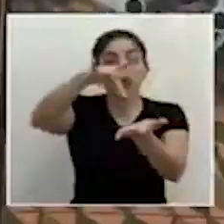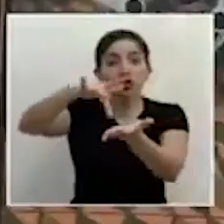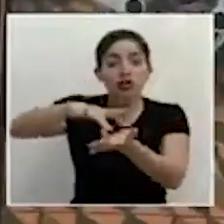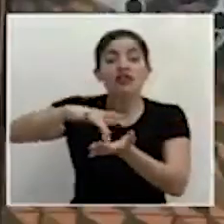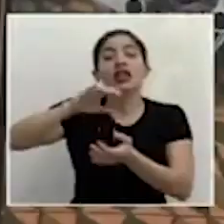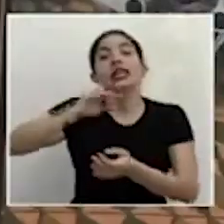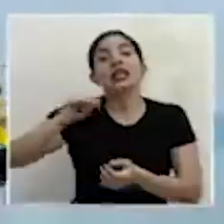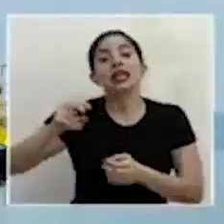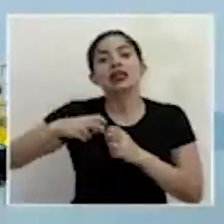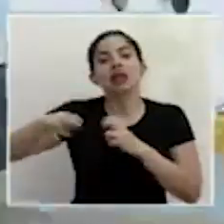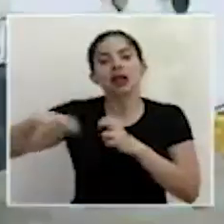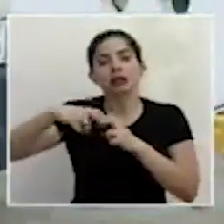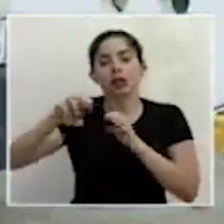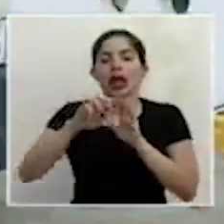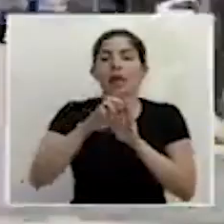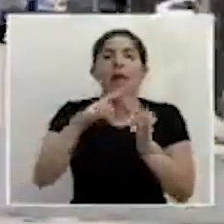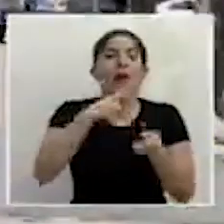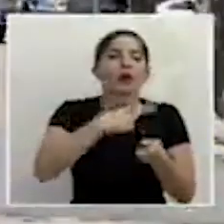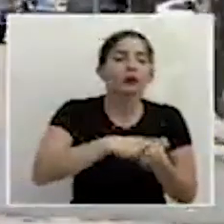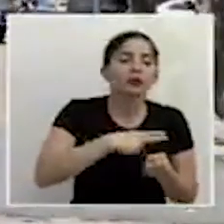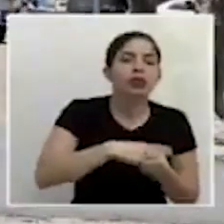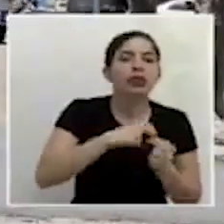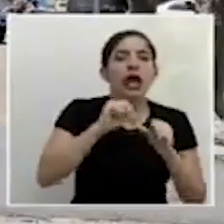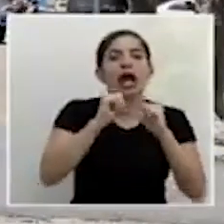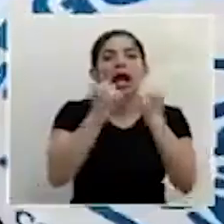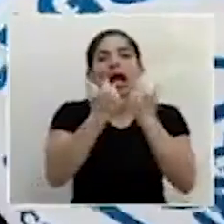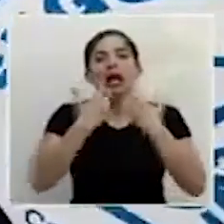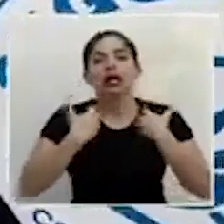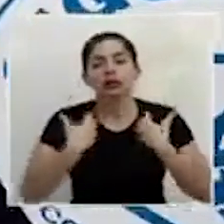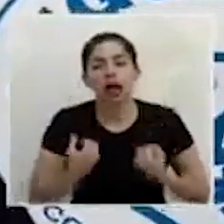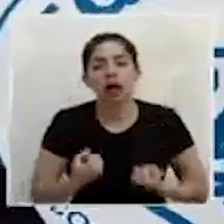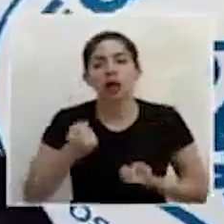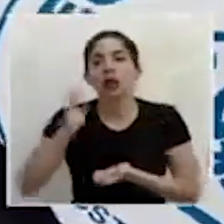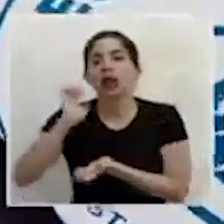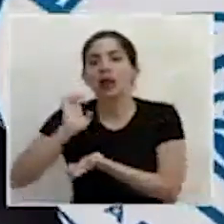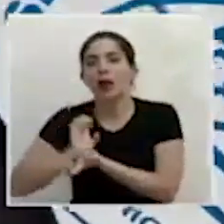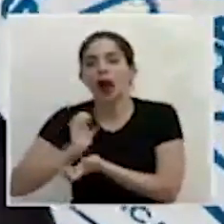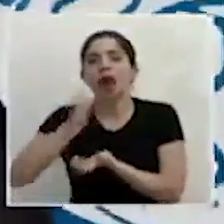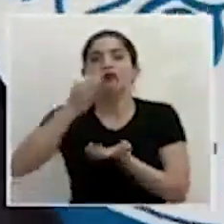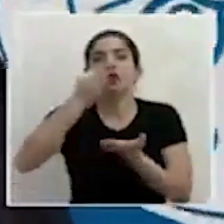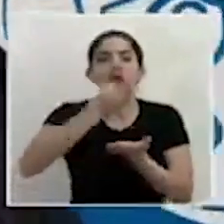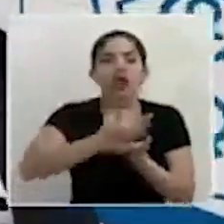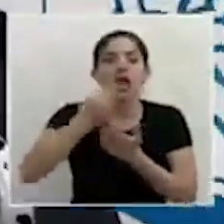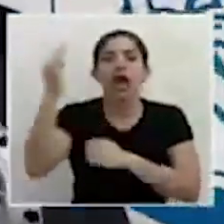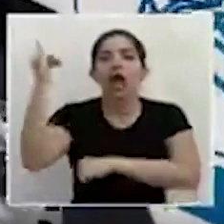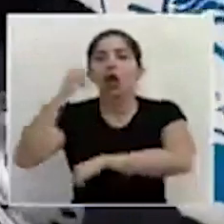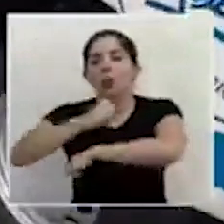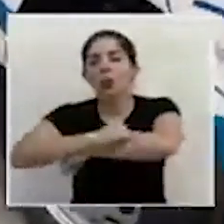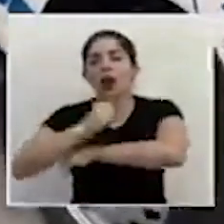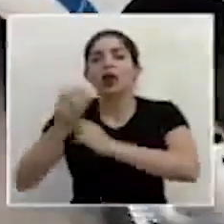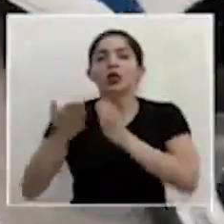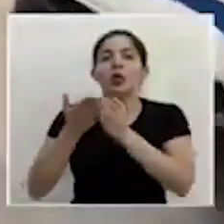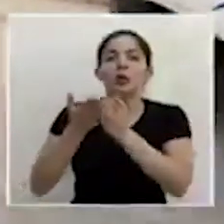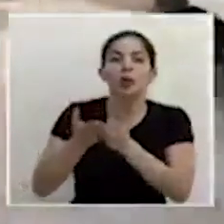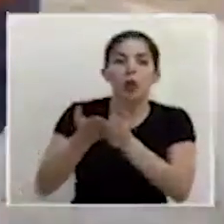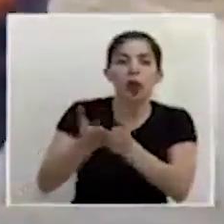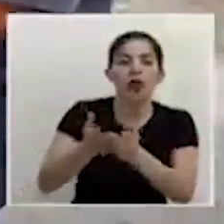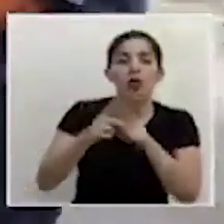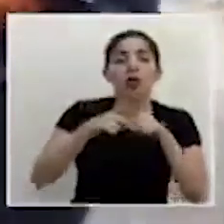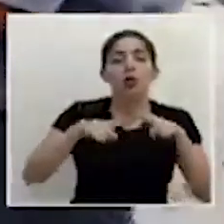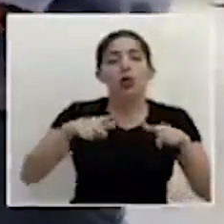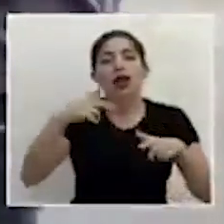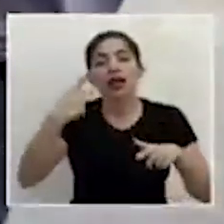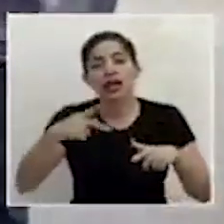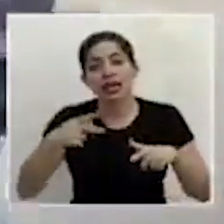en el país que incluyen hospitales, áreas de salud, evais, fronteras, aeropuertos, puertos y zonas de